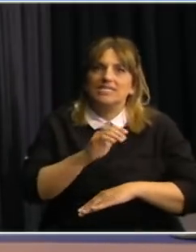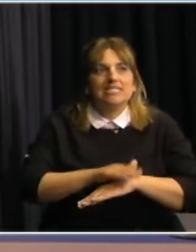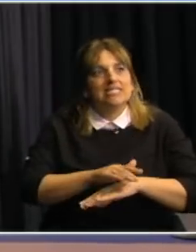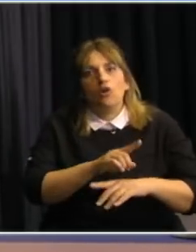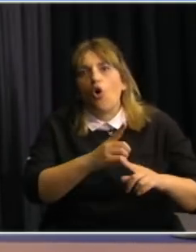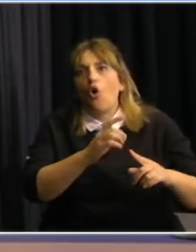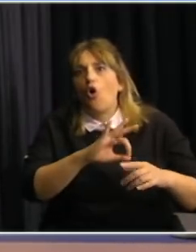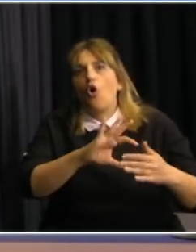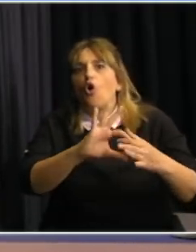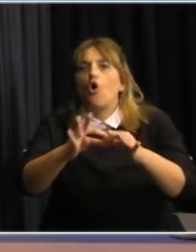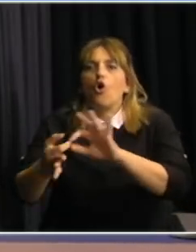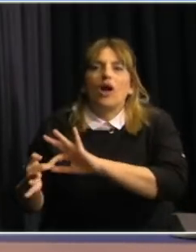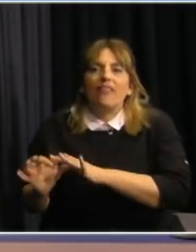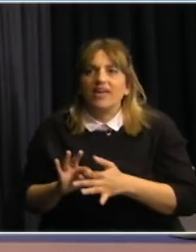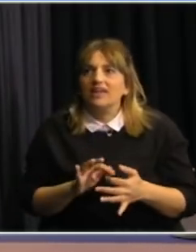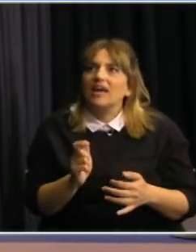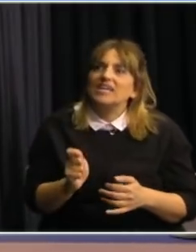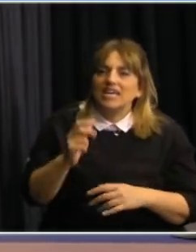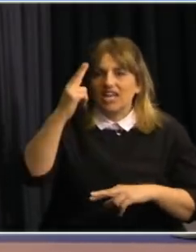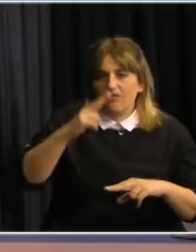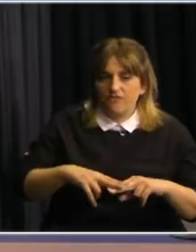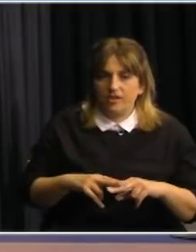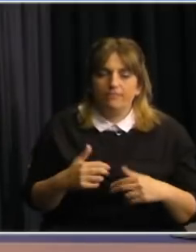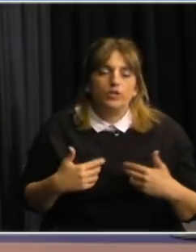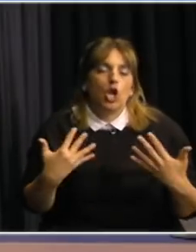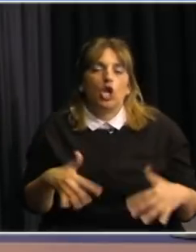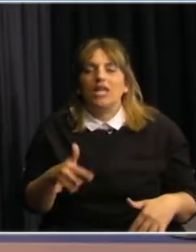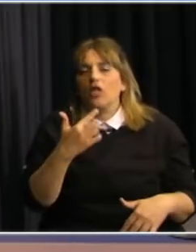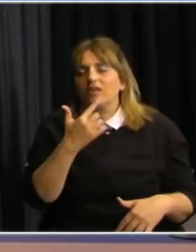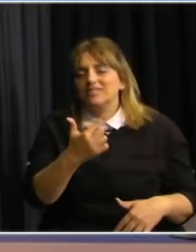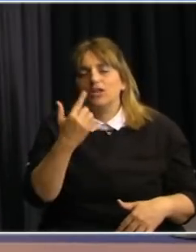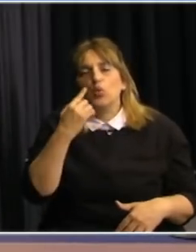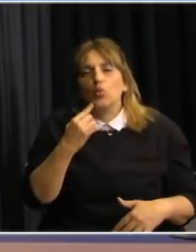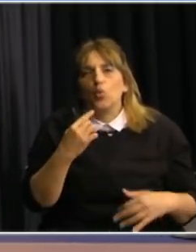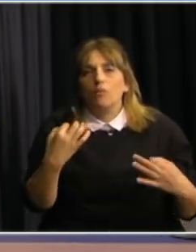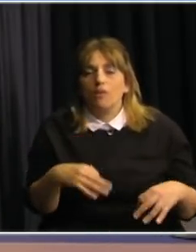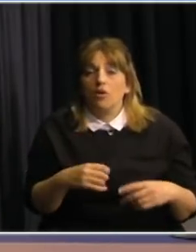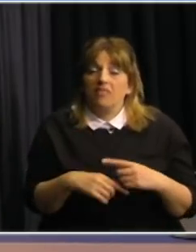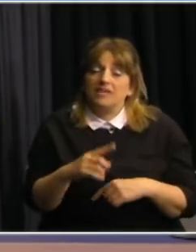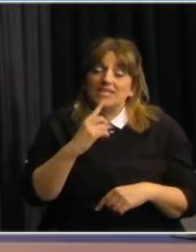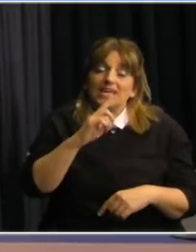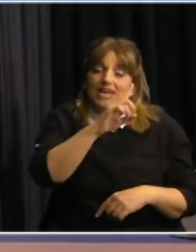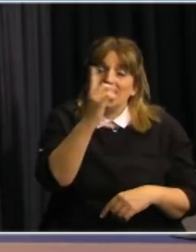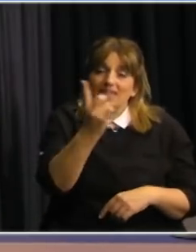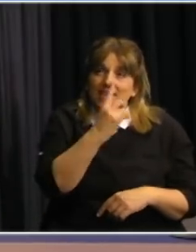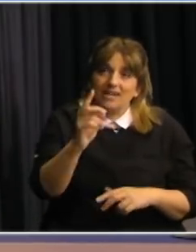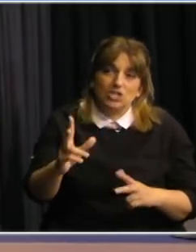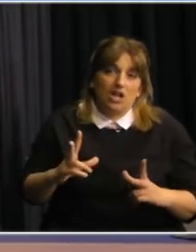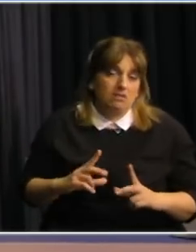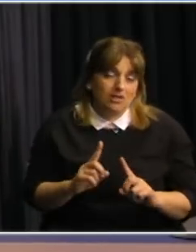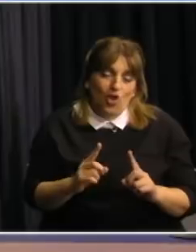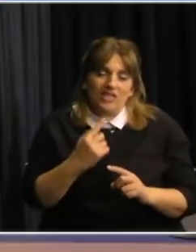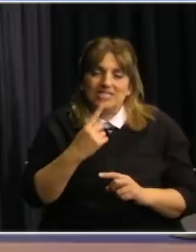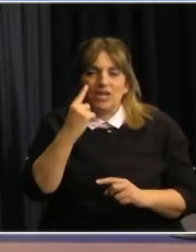niveles de riesgo nosotros no hemos querido dar un número exacto en general la literatura internacional evita dar números